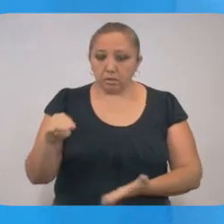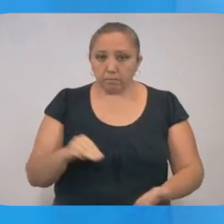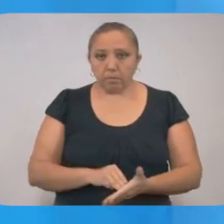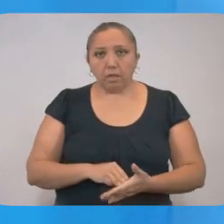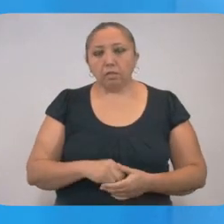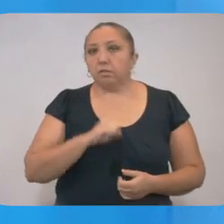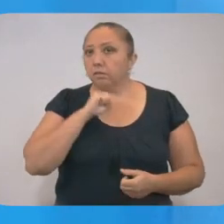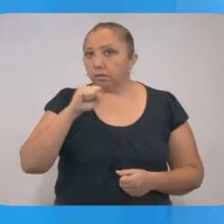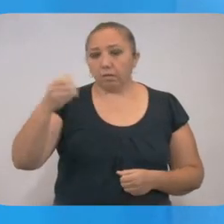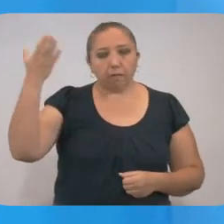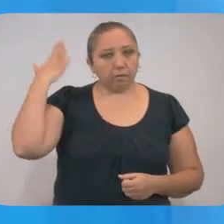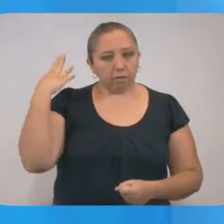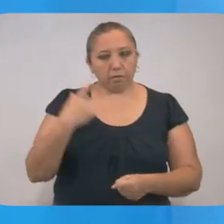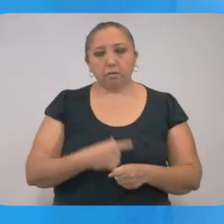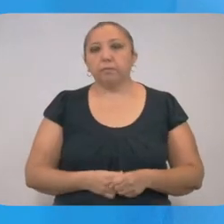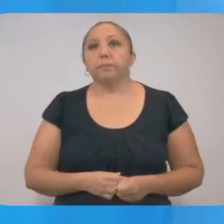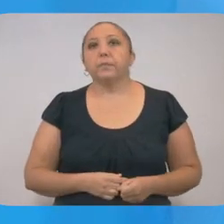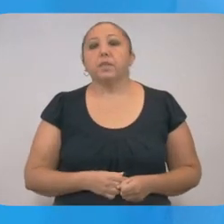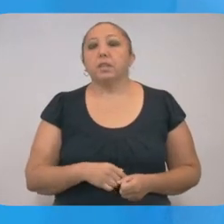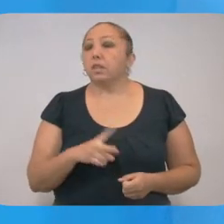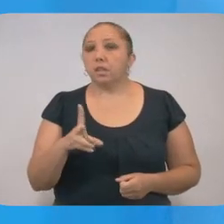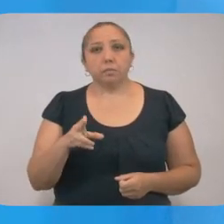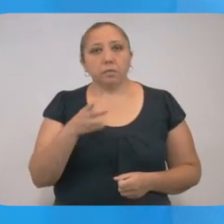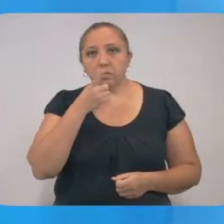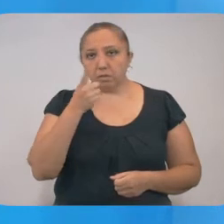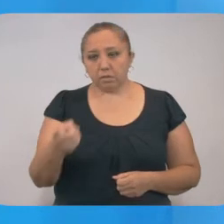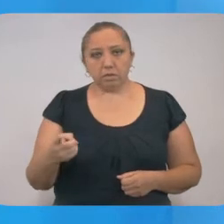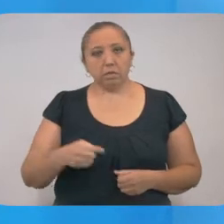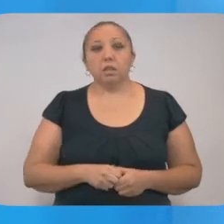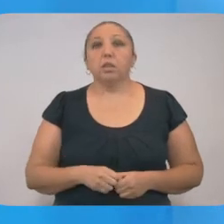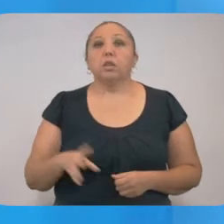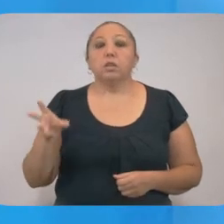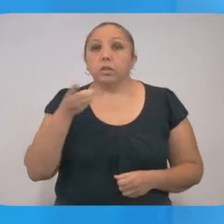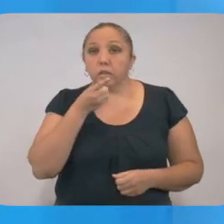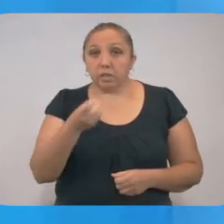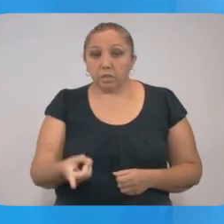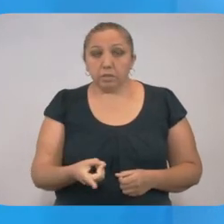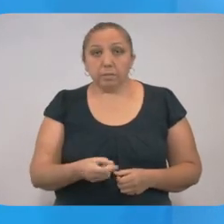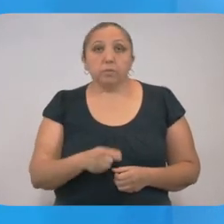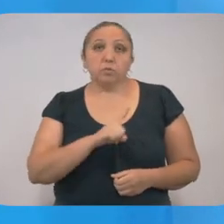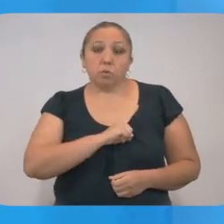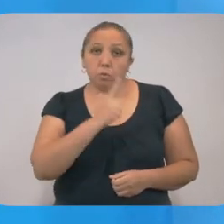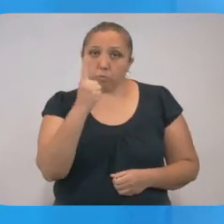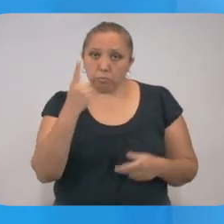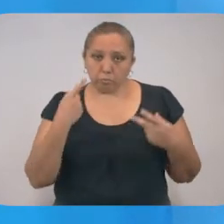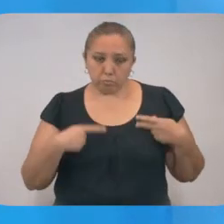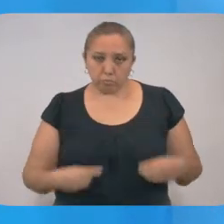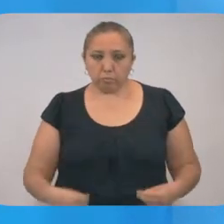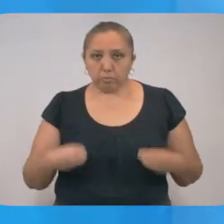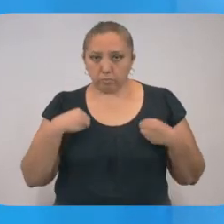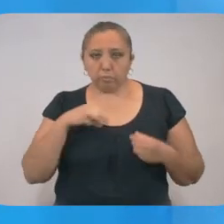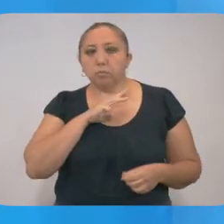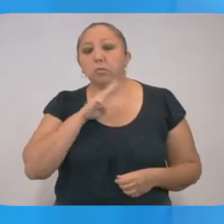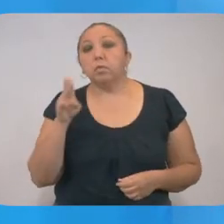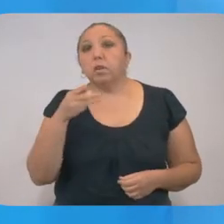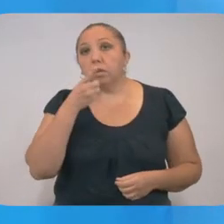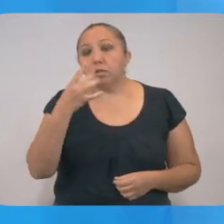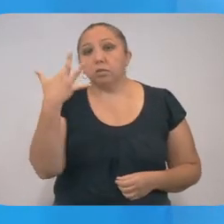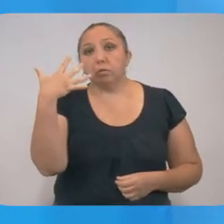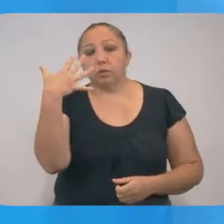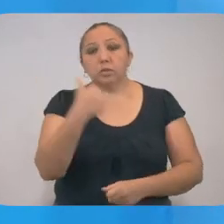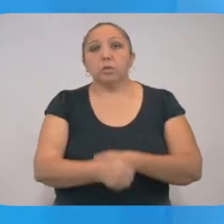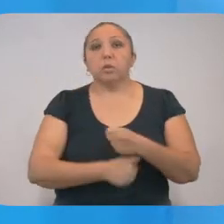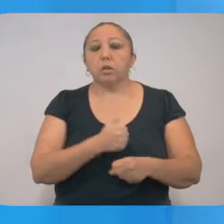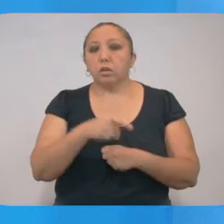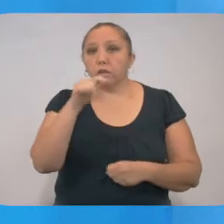sin reporte de enfermedades previas. Tampoco se reportan contactos, el paciente vivía solo. Hombre de 55 años de